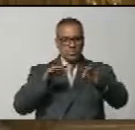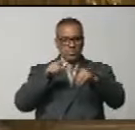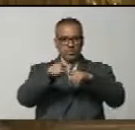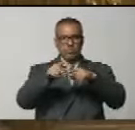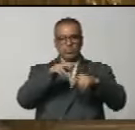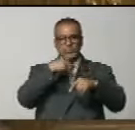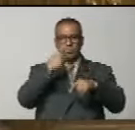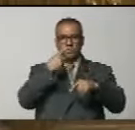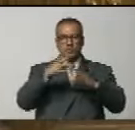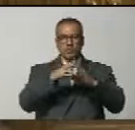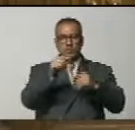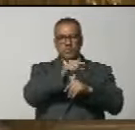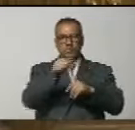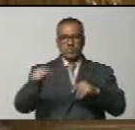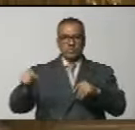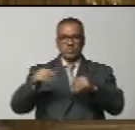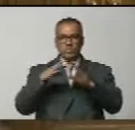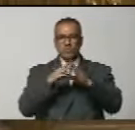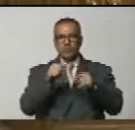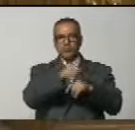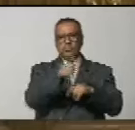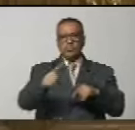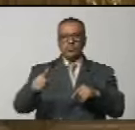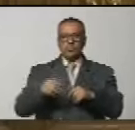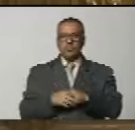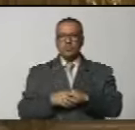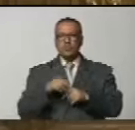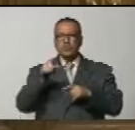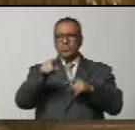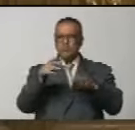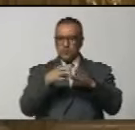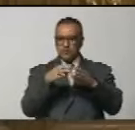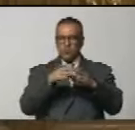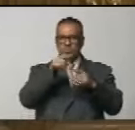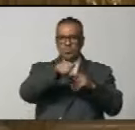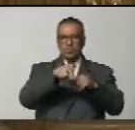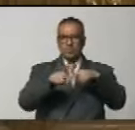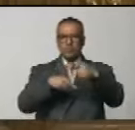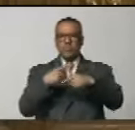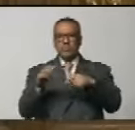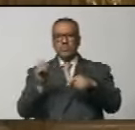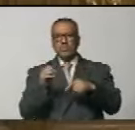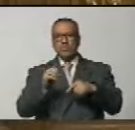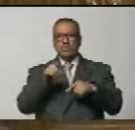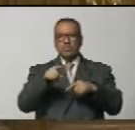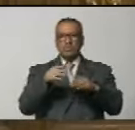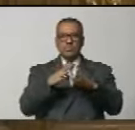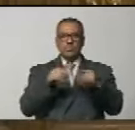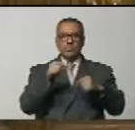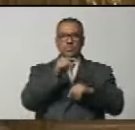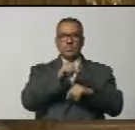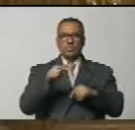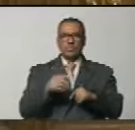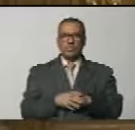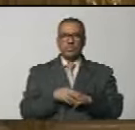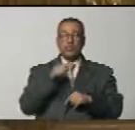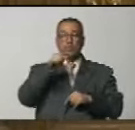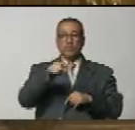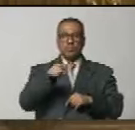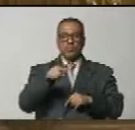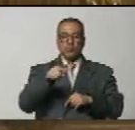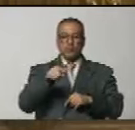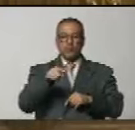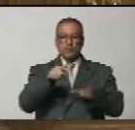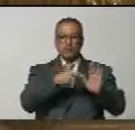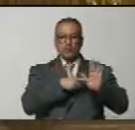política de sus ciudadanos, de todos los ciudadanos, no de un grupito aquí, un grupito allá, sino de todos los ciudadanos, y aquí se ha dado